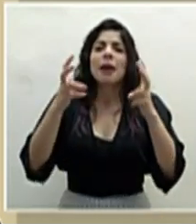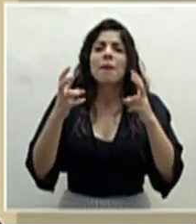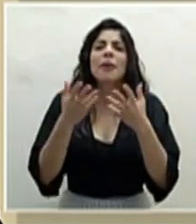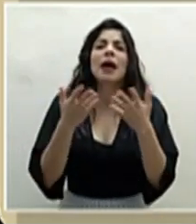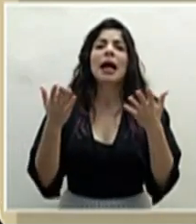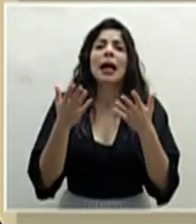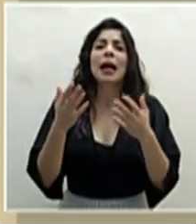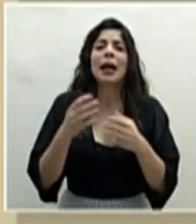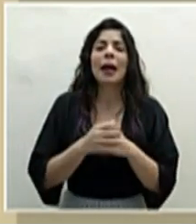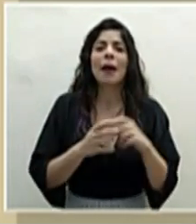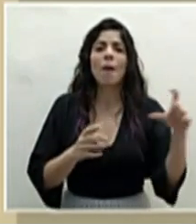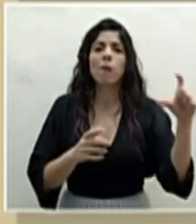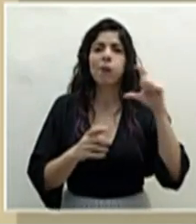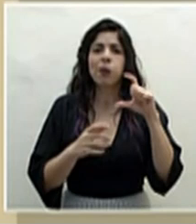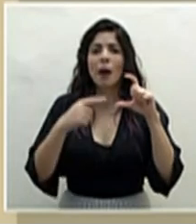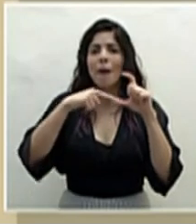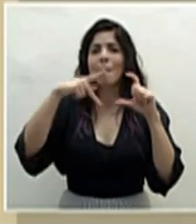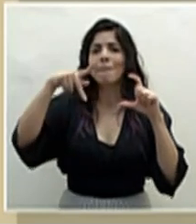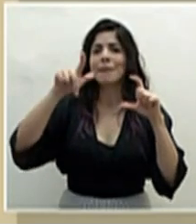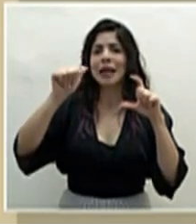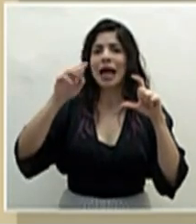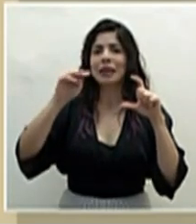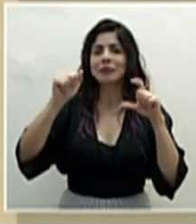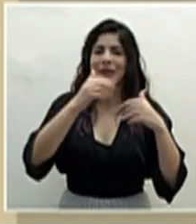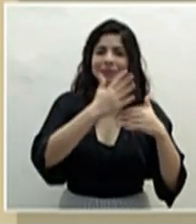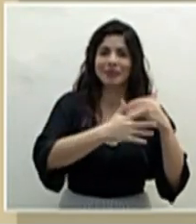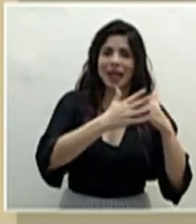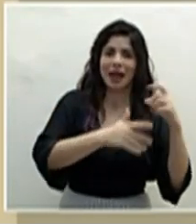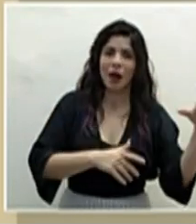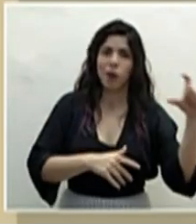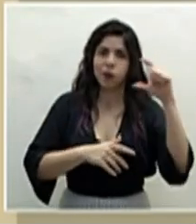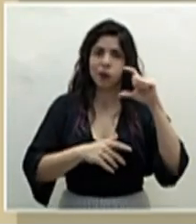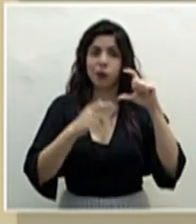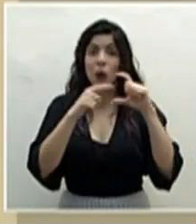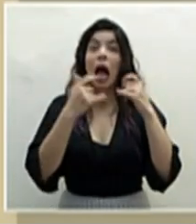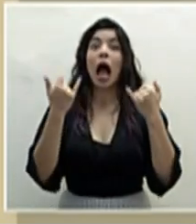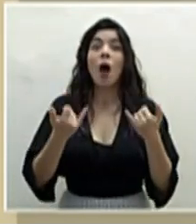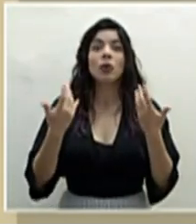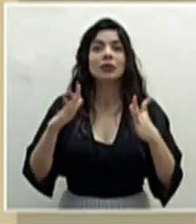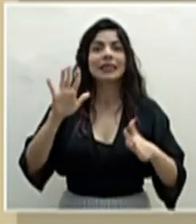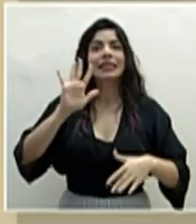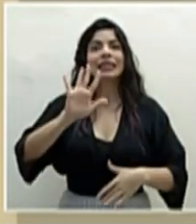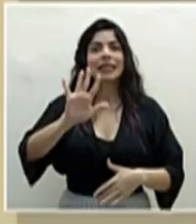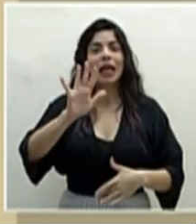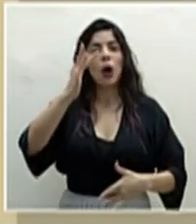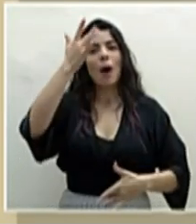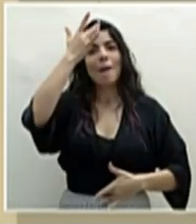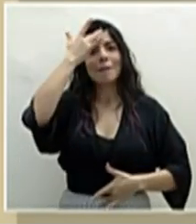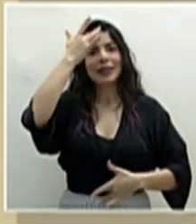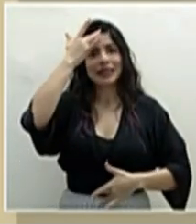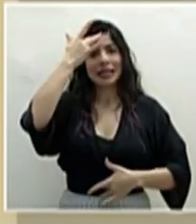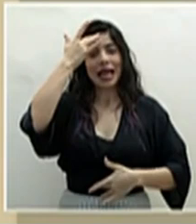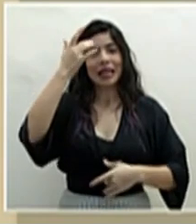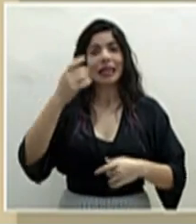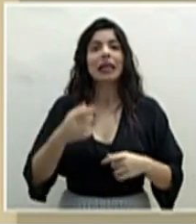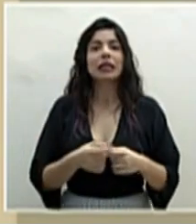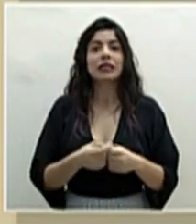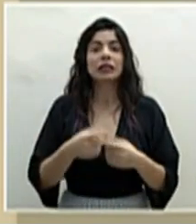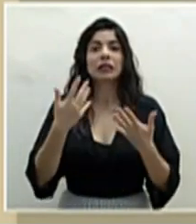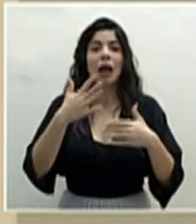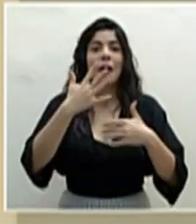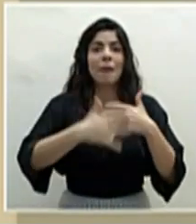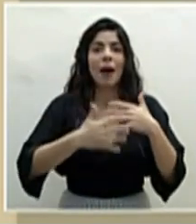tema de plasma. Quiero actualizar a todos de que ya vamos por cinco pacientes tratados con plasma convalesciente.